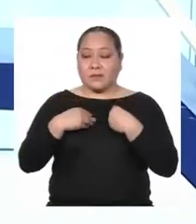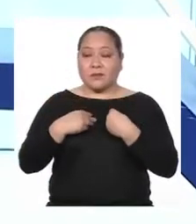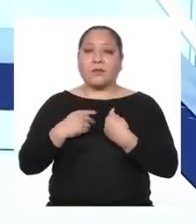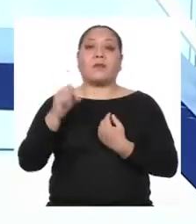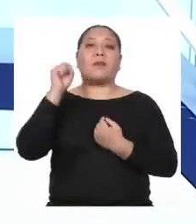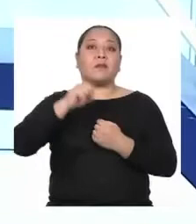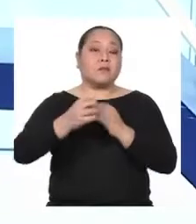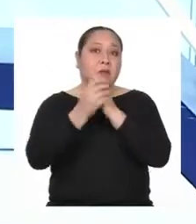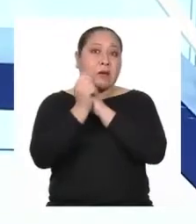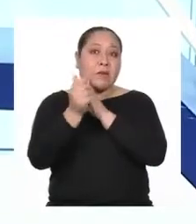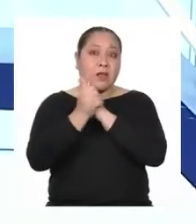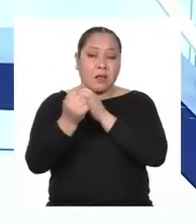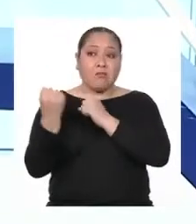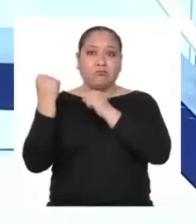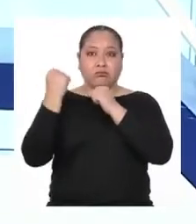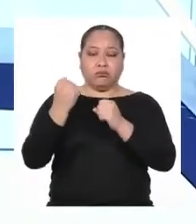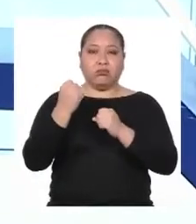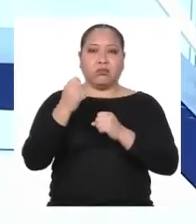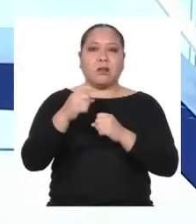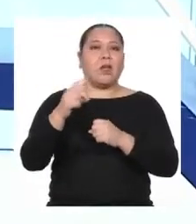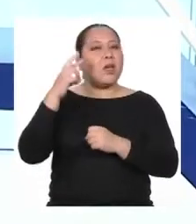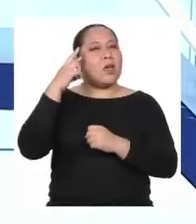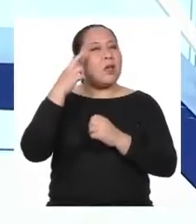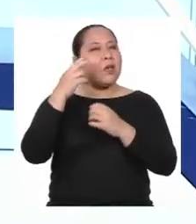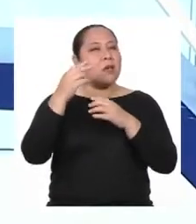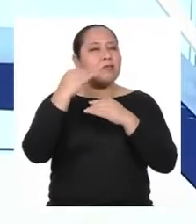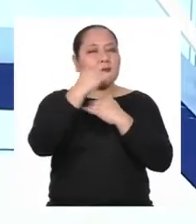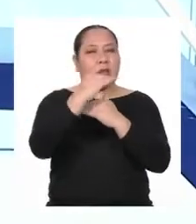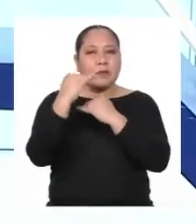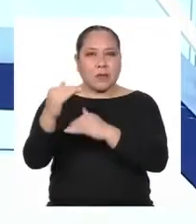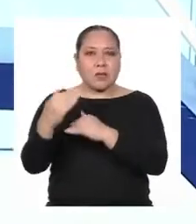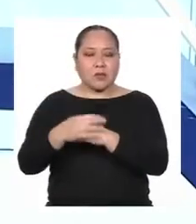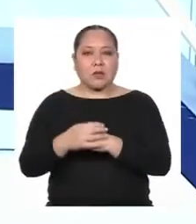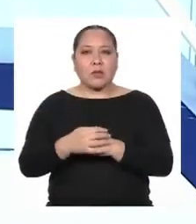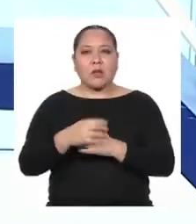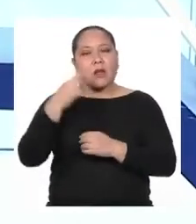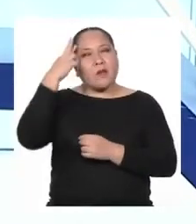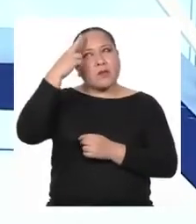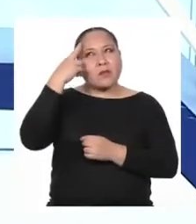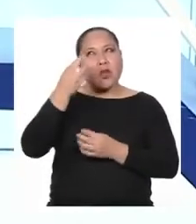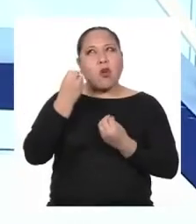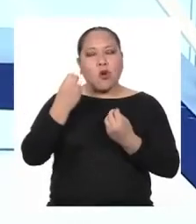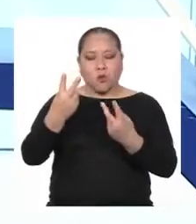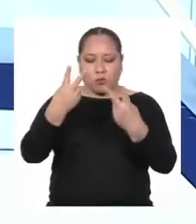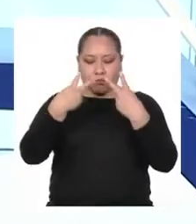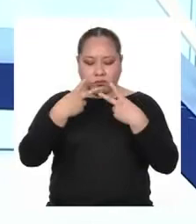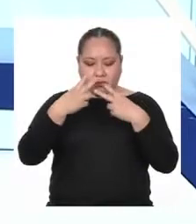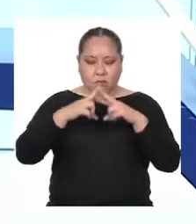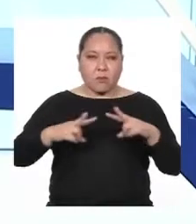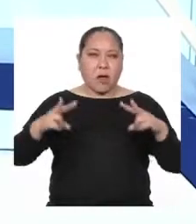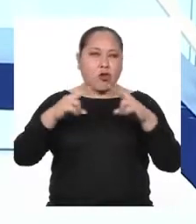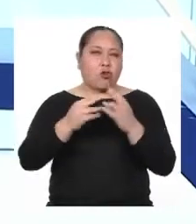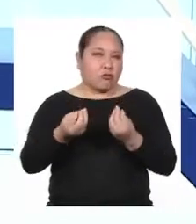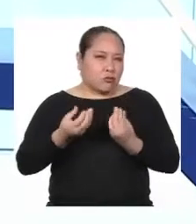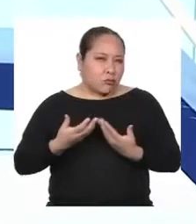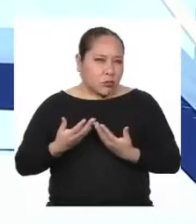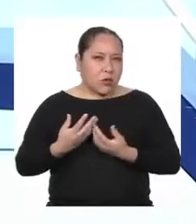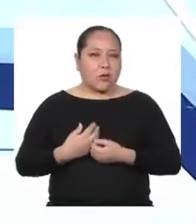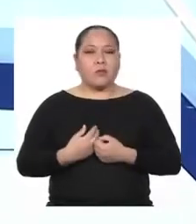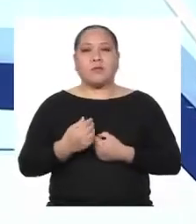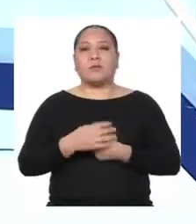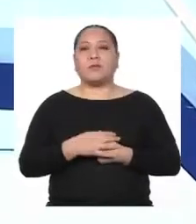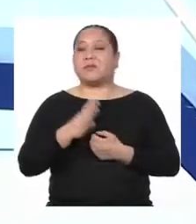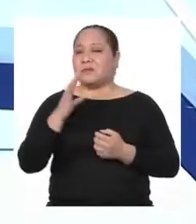y limitaciones Y reflexionar sobre cómo nos valoramos nosotras y nosotros mismos A ver,